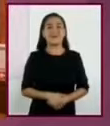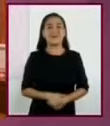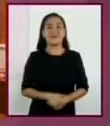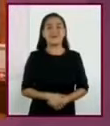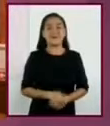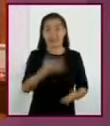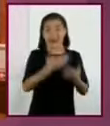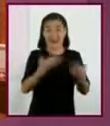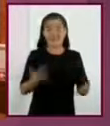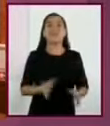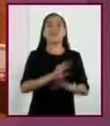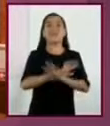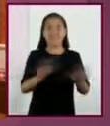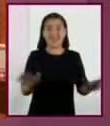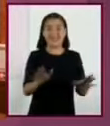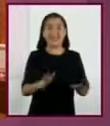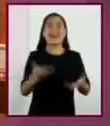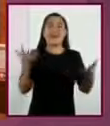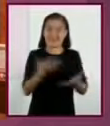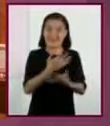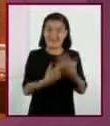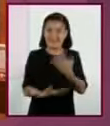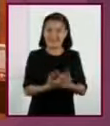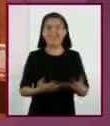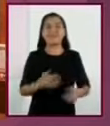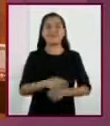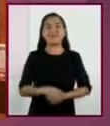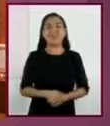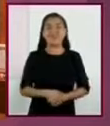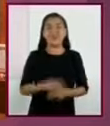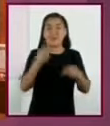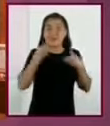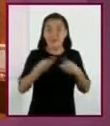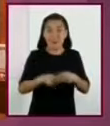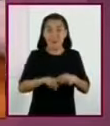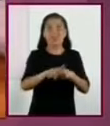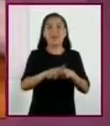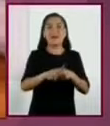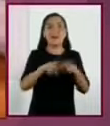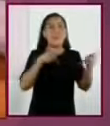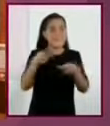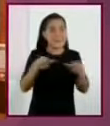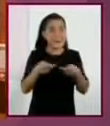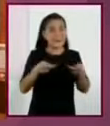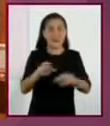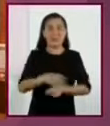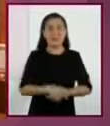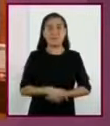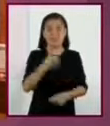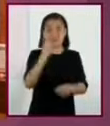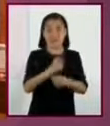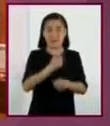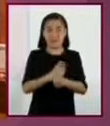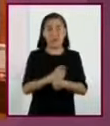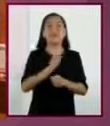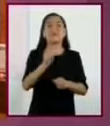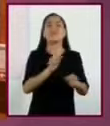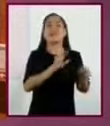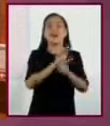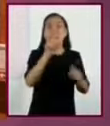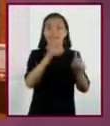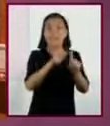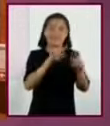Ahora sí, manos a la obra. Comencemos la preparación. Tomemos el primer ingrediente,